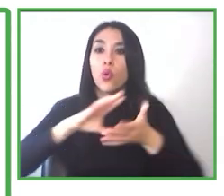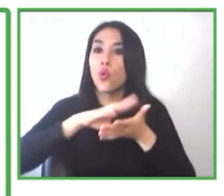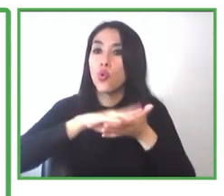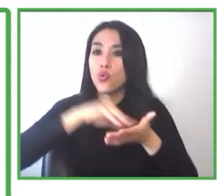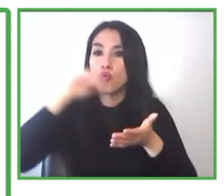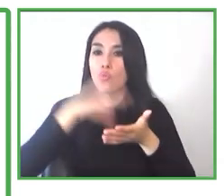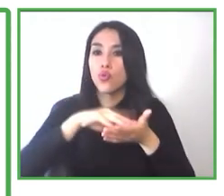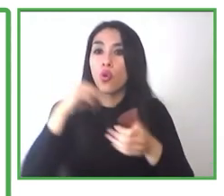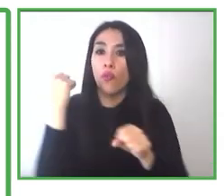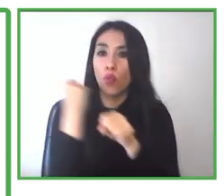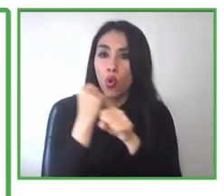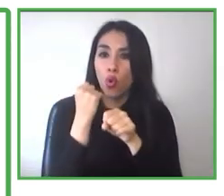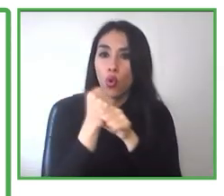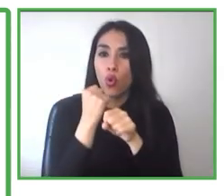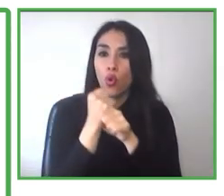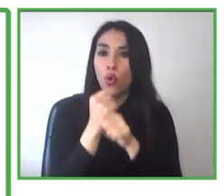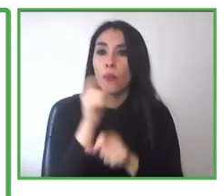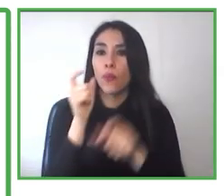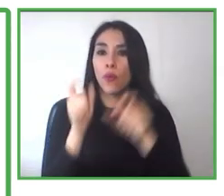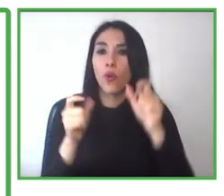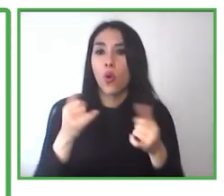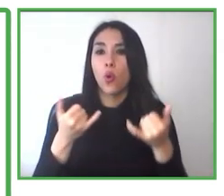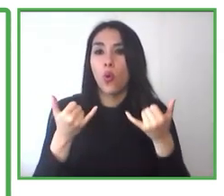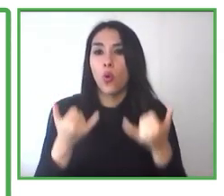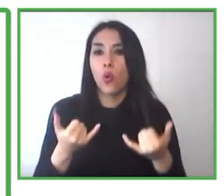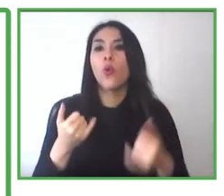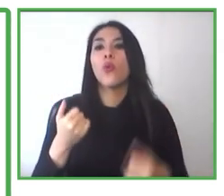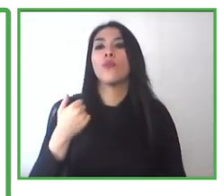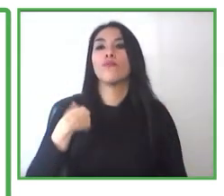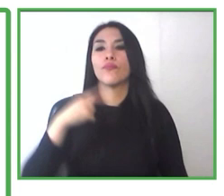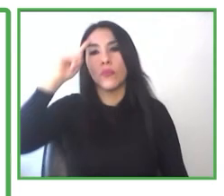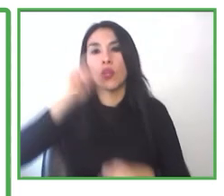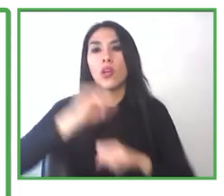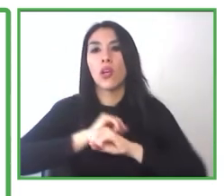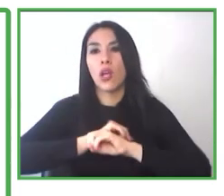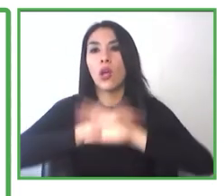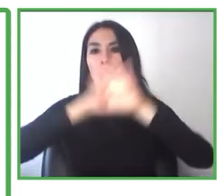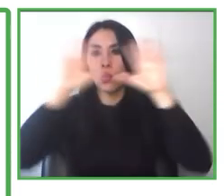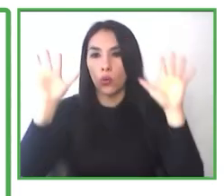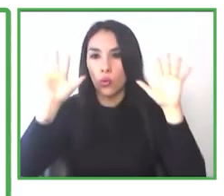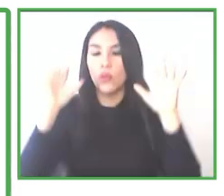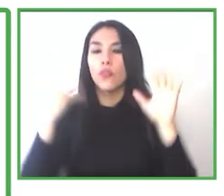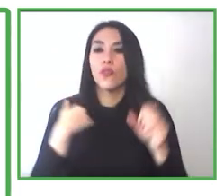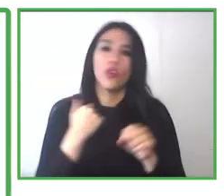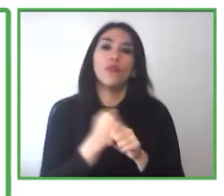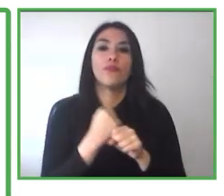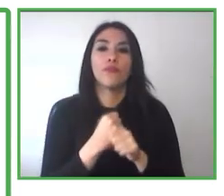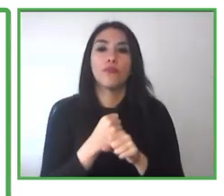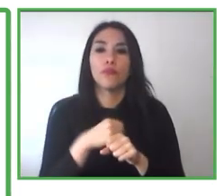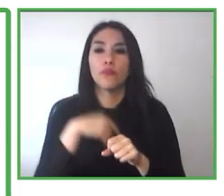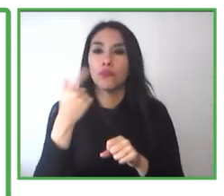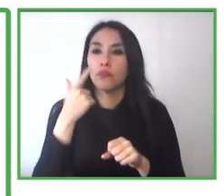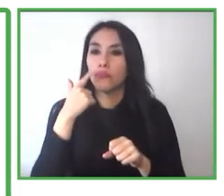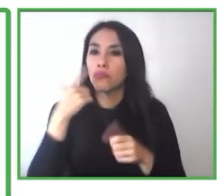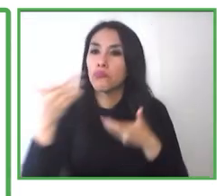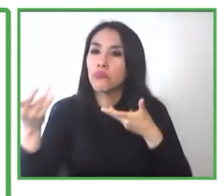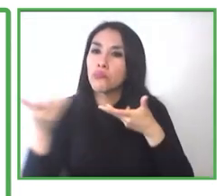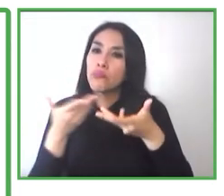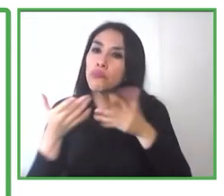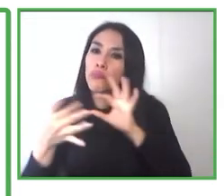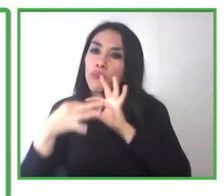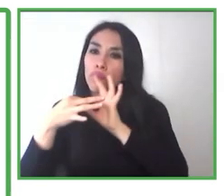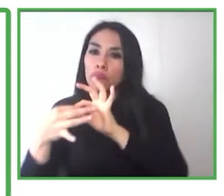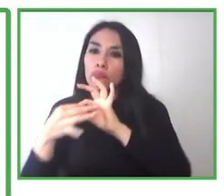para buscar un trabajo, procedemos a hacer esta conexión, esta conexión con el mundo empresarial, y también apoyar de